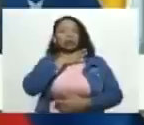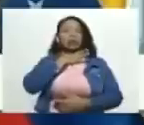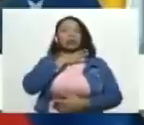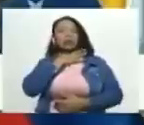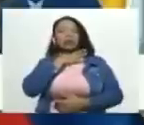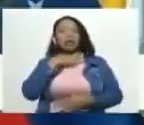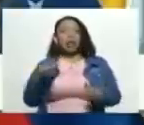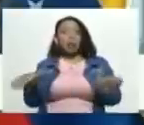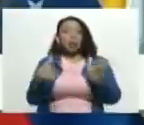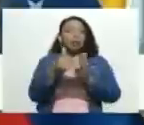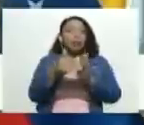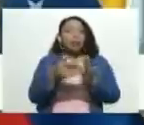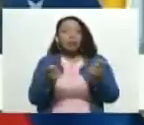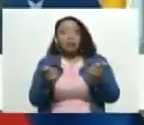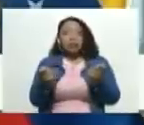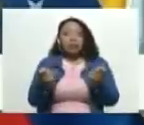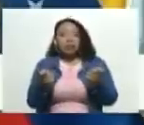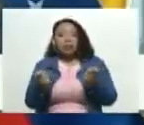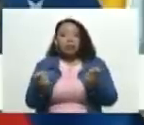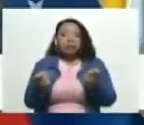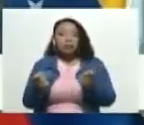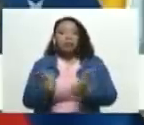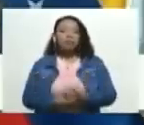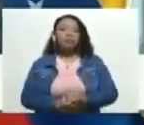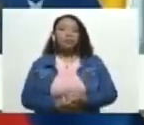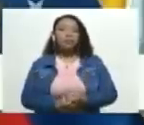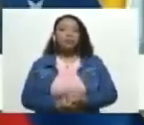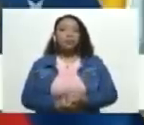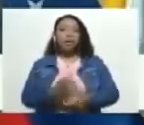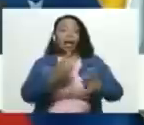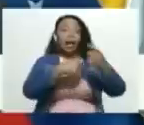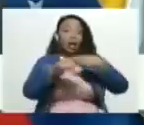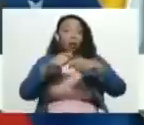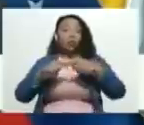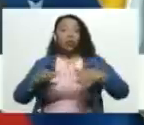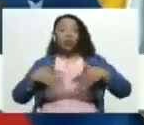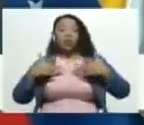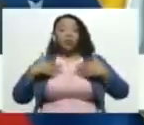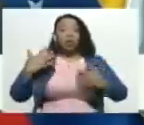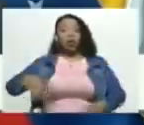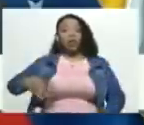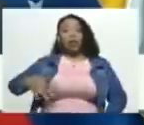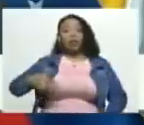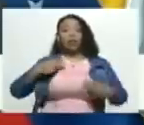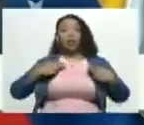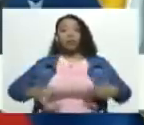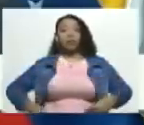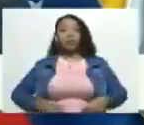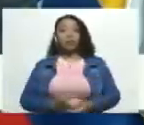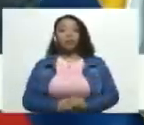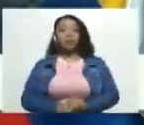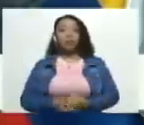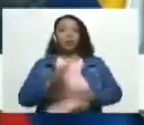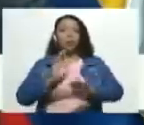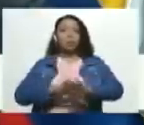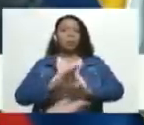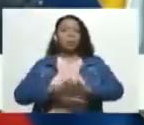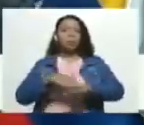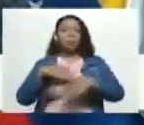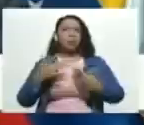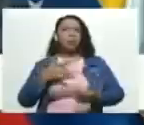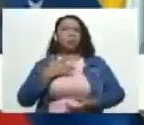limitado obviamente en el goce en el disfrute de sus derechos humanos porque si este